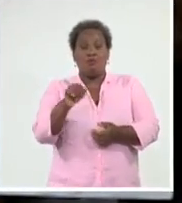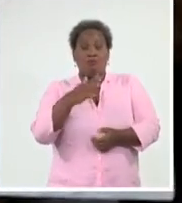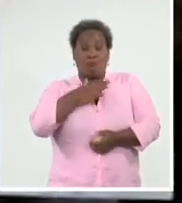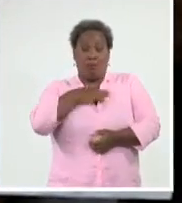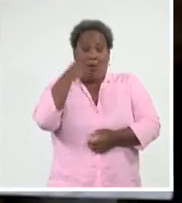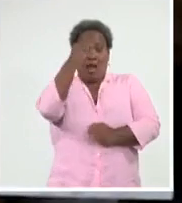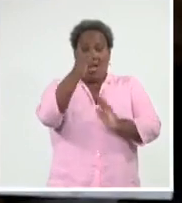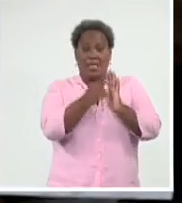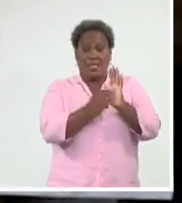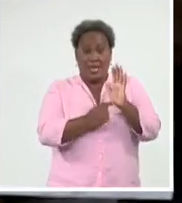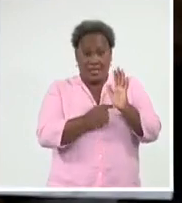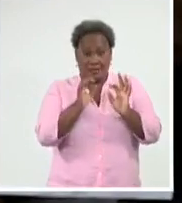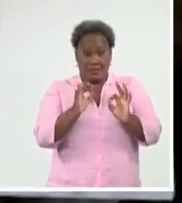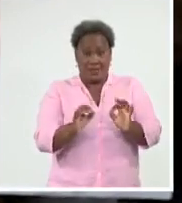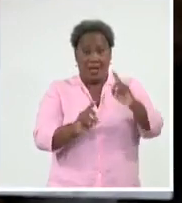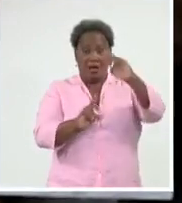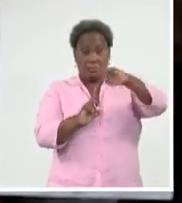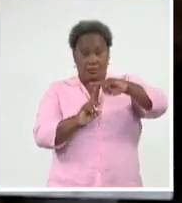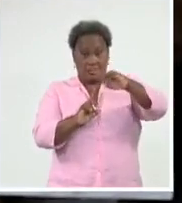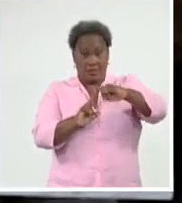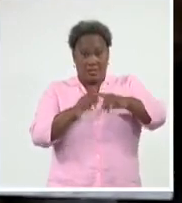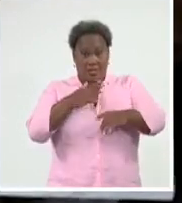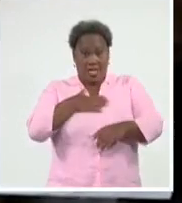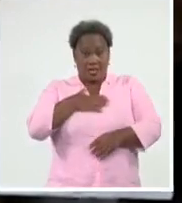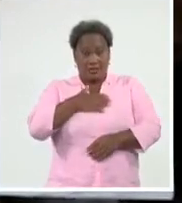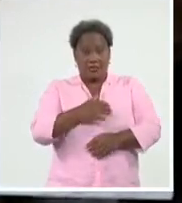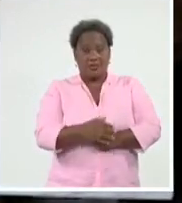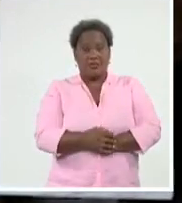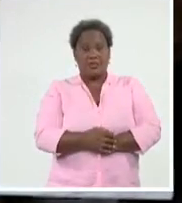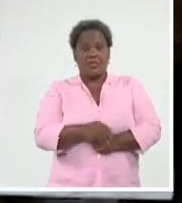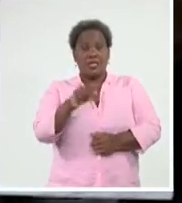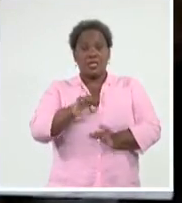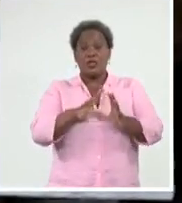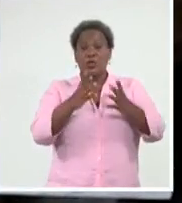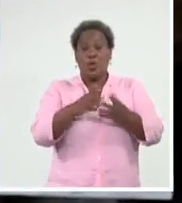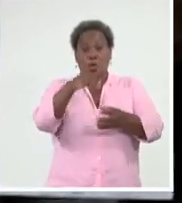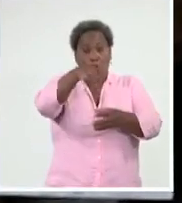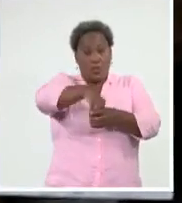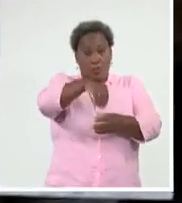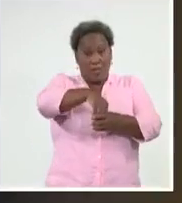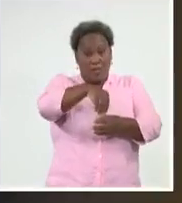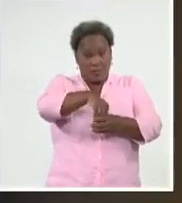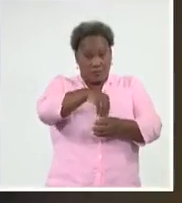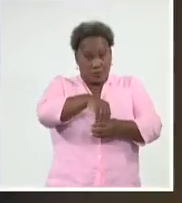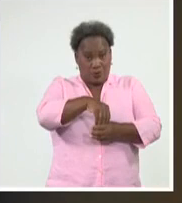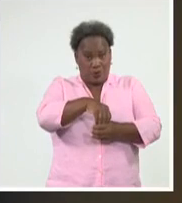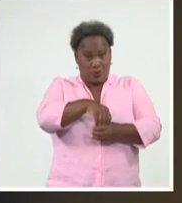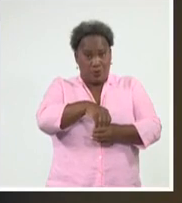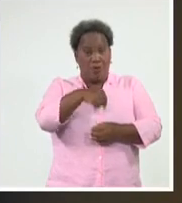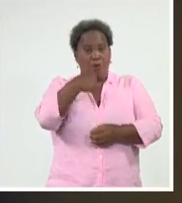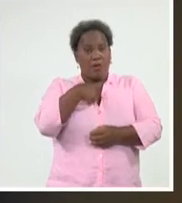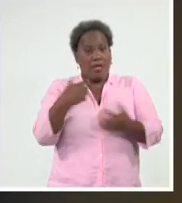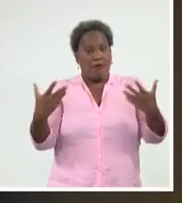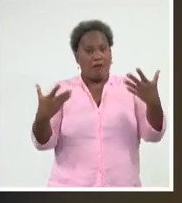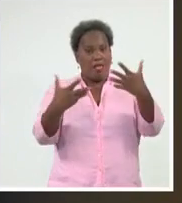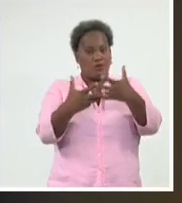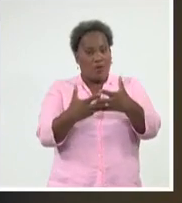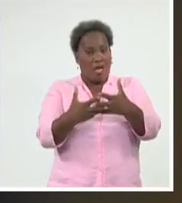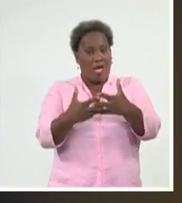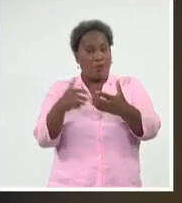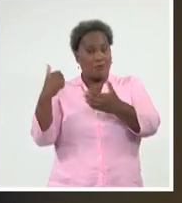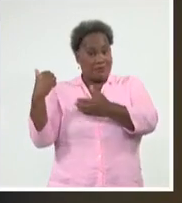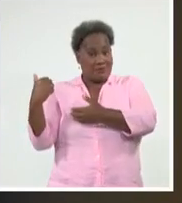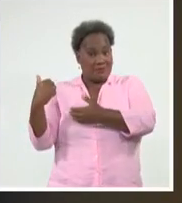de la ciudad trinitaria, forman parte de toda la textura que indica estas